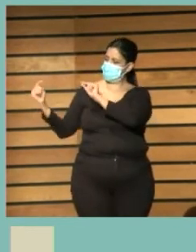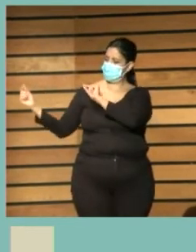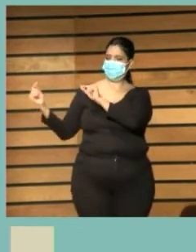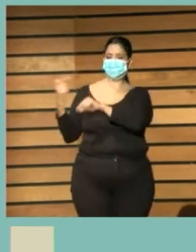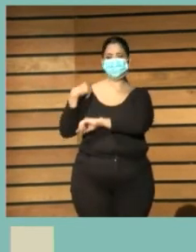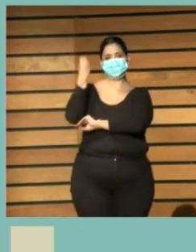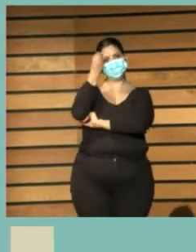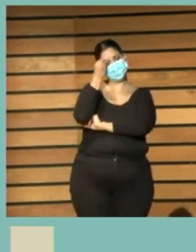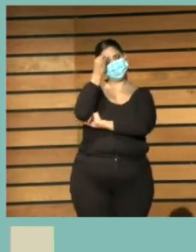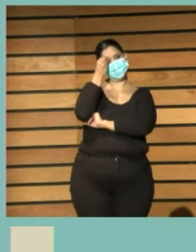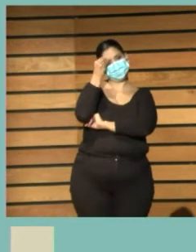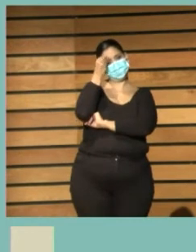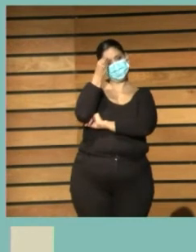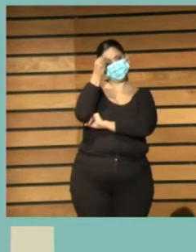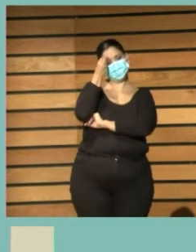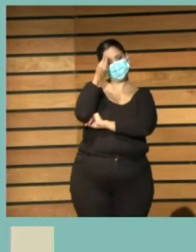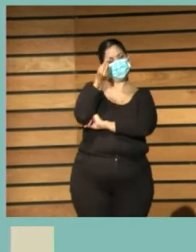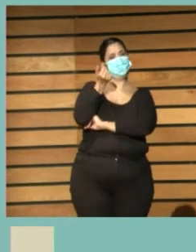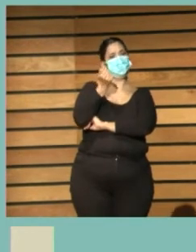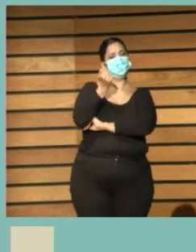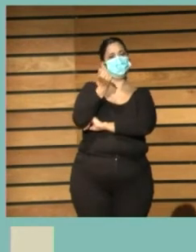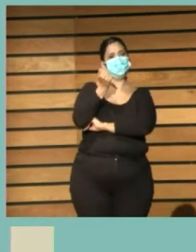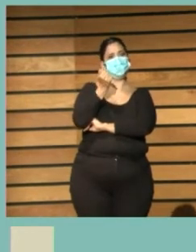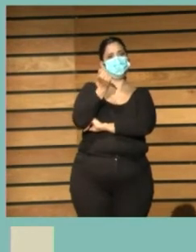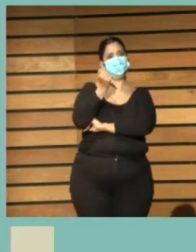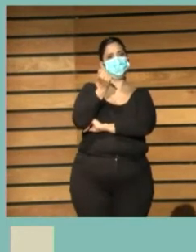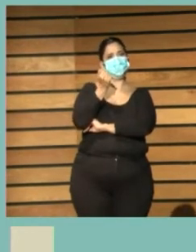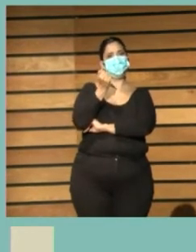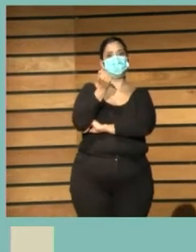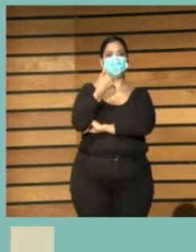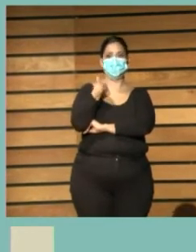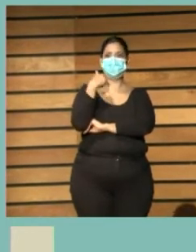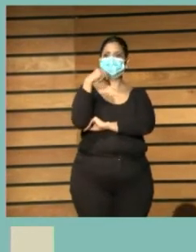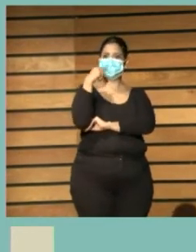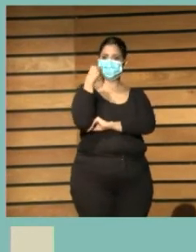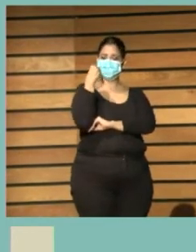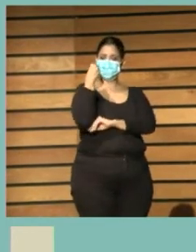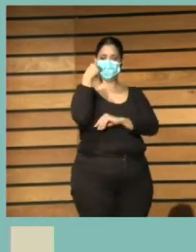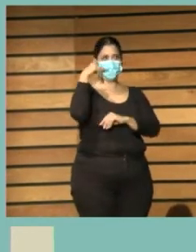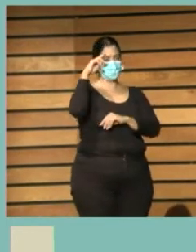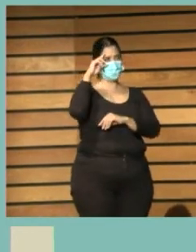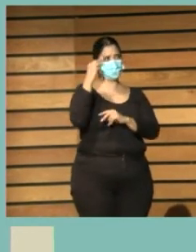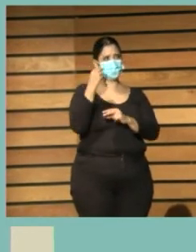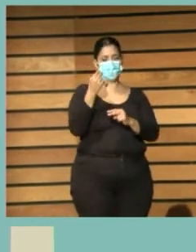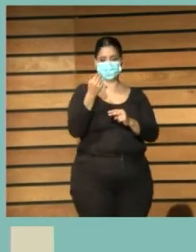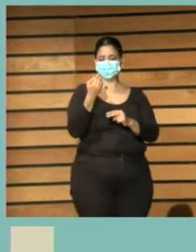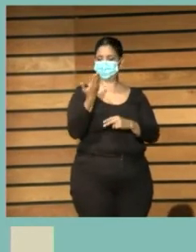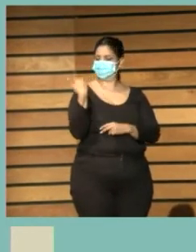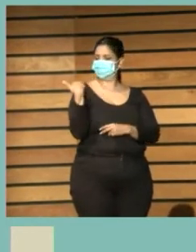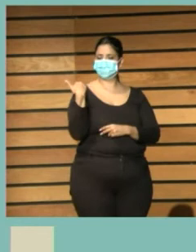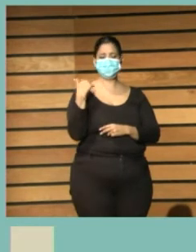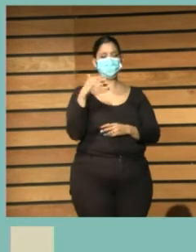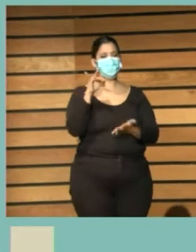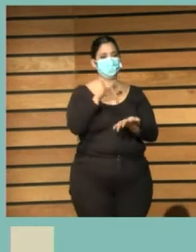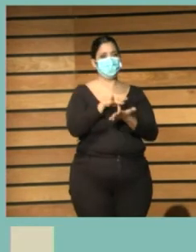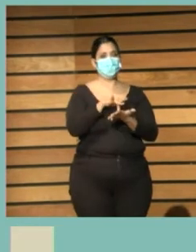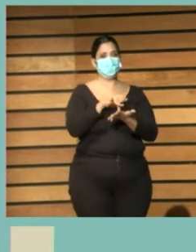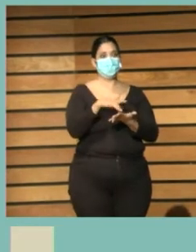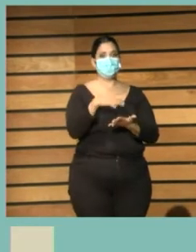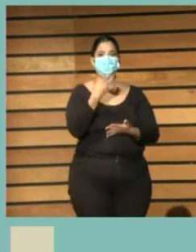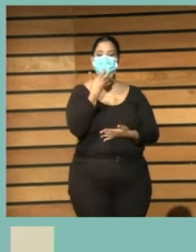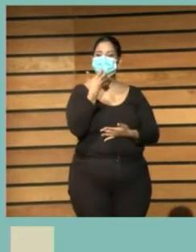estaba pensando en una experiencia maravillosa que quizá la más